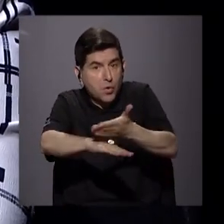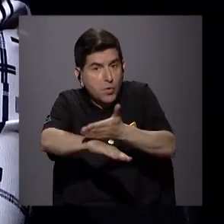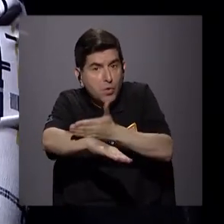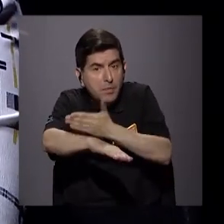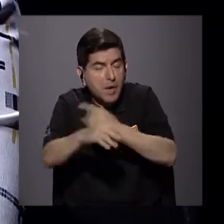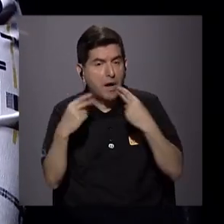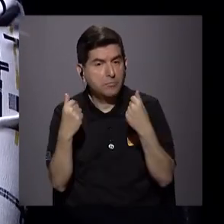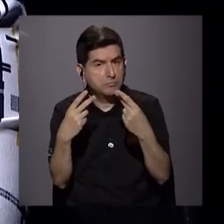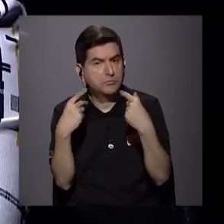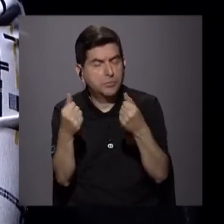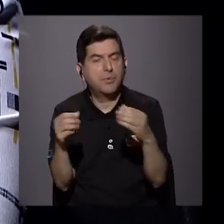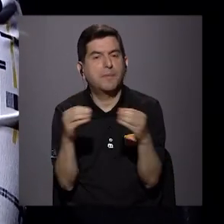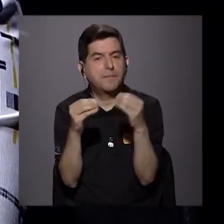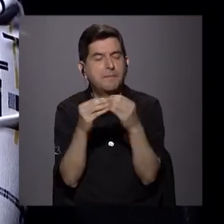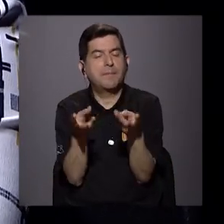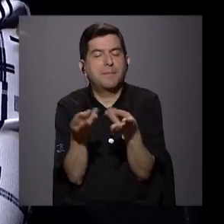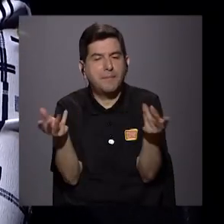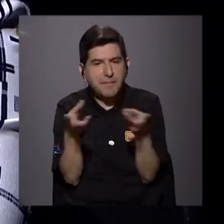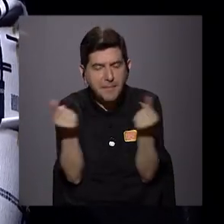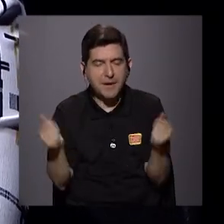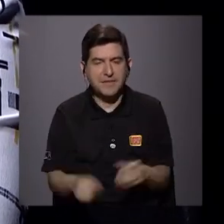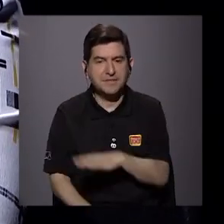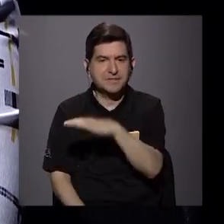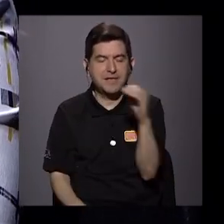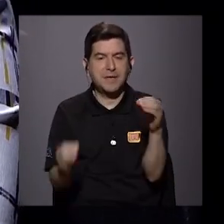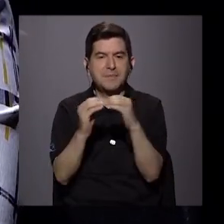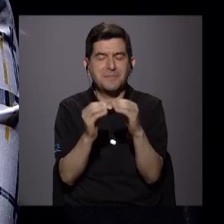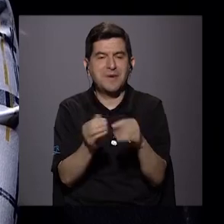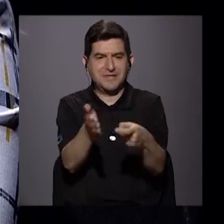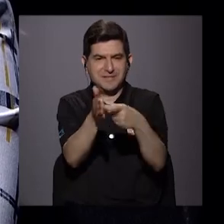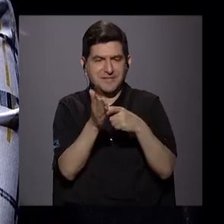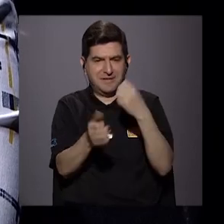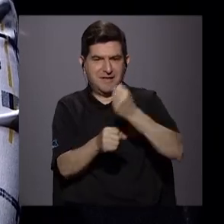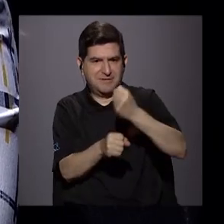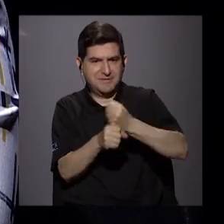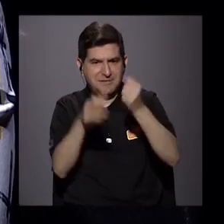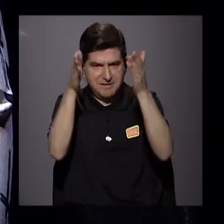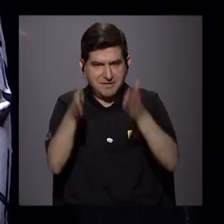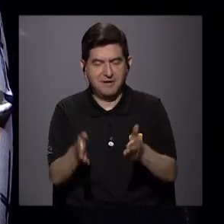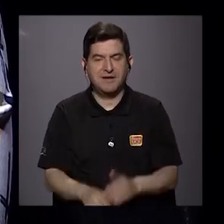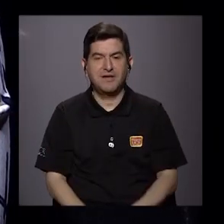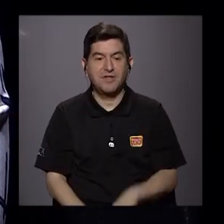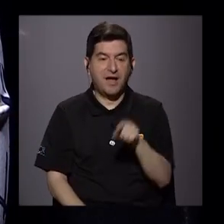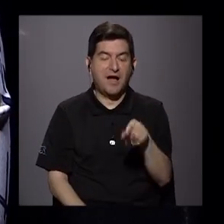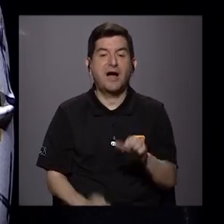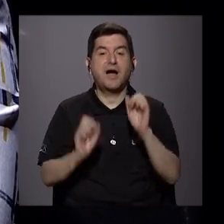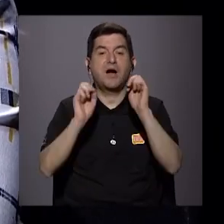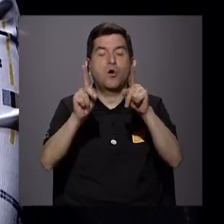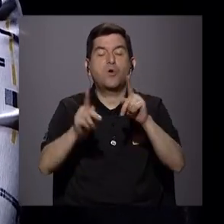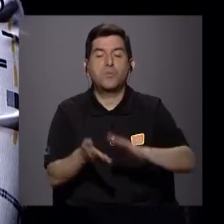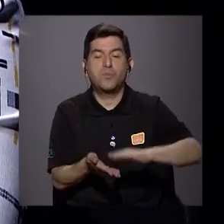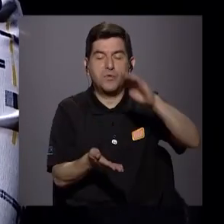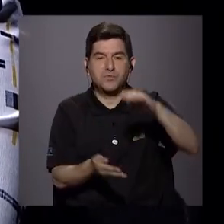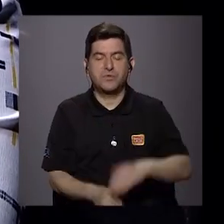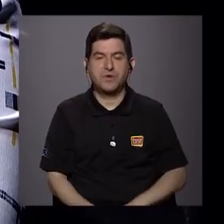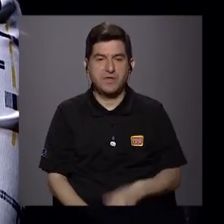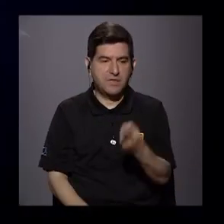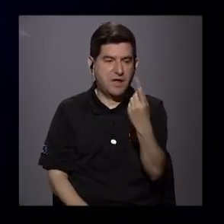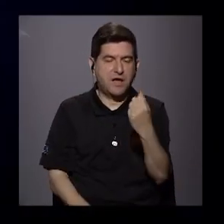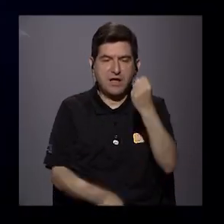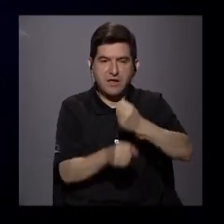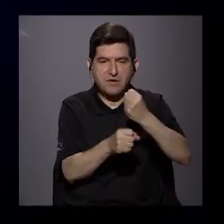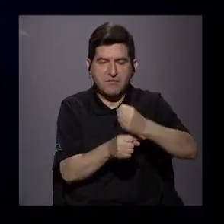a un ritmo más acelerado, genera más producción, genera más demanda de trabajo y, bueno, eso hace que haya más puestos de trabajo y el desempleo se